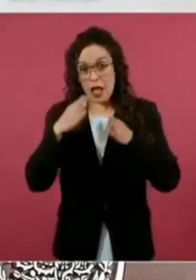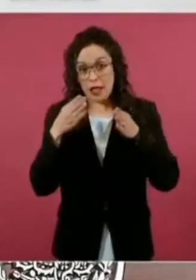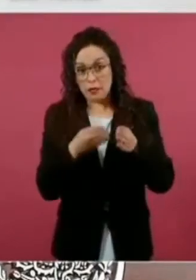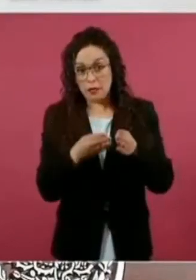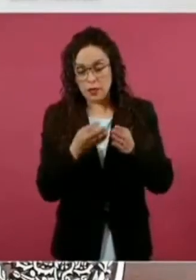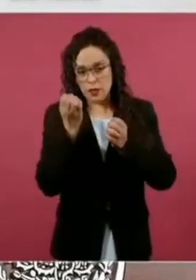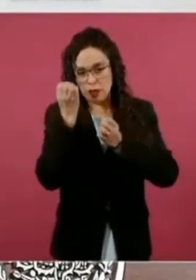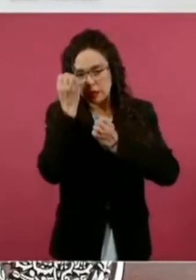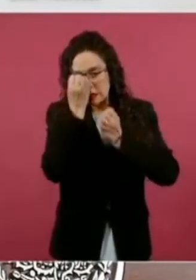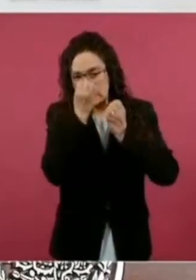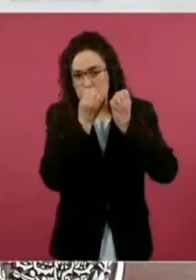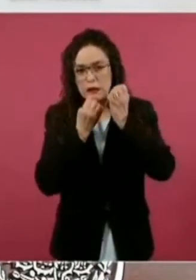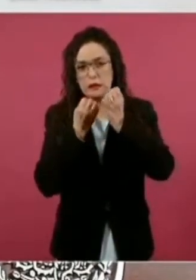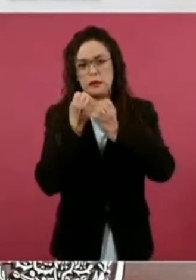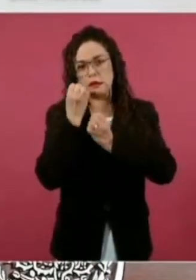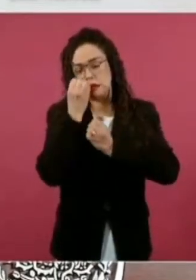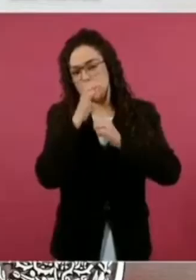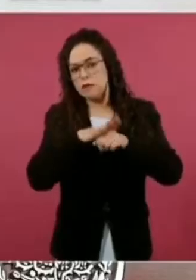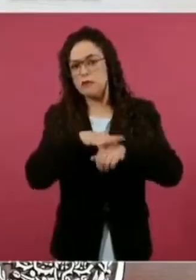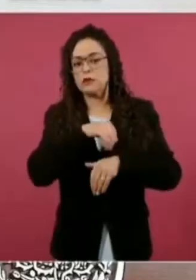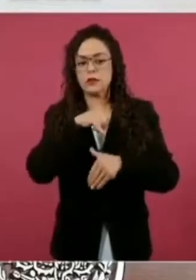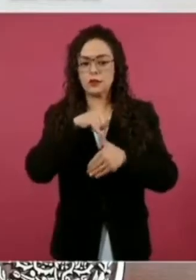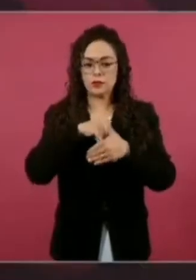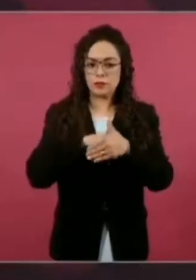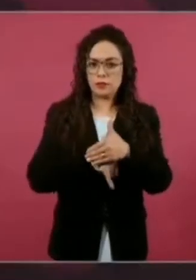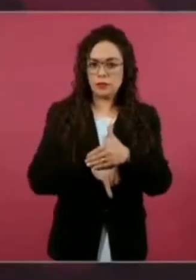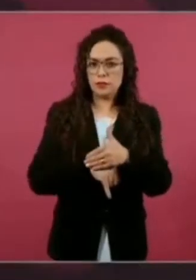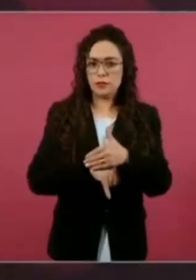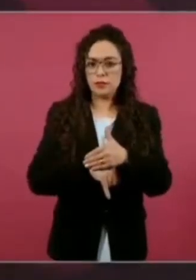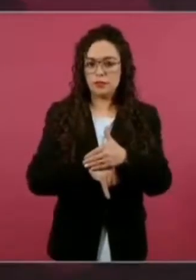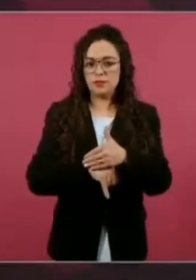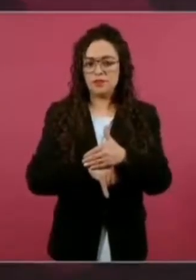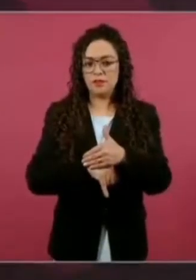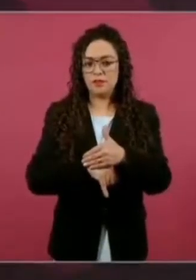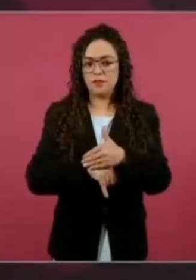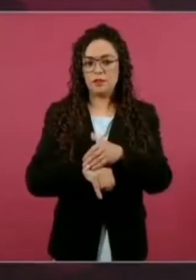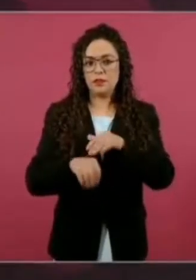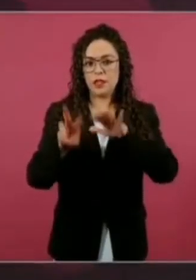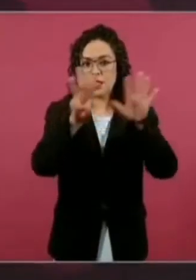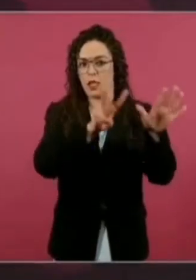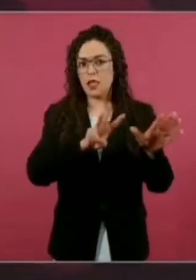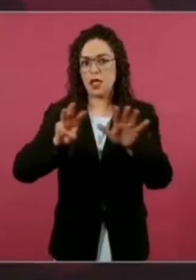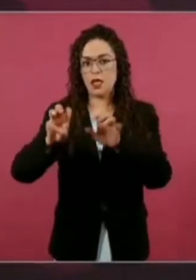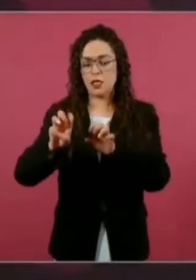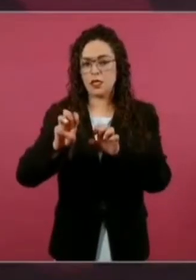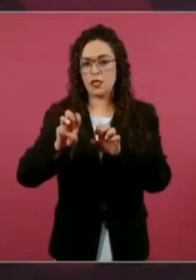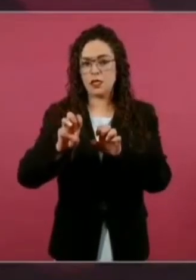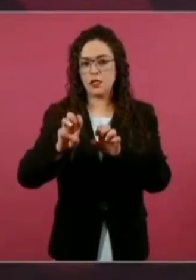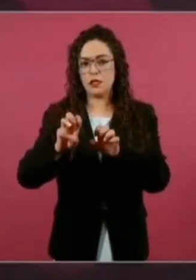creo que hicieron como 300 reservas